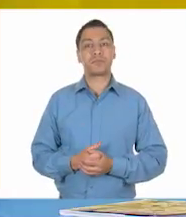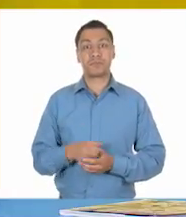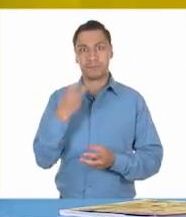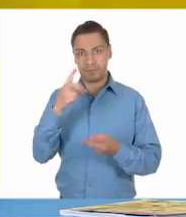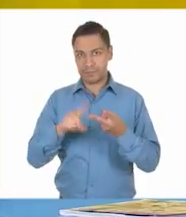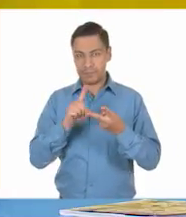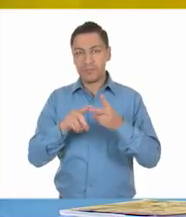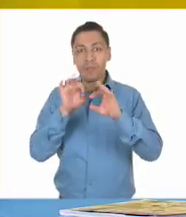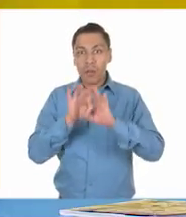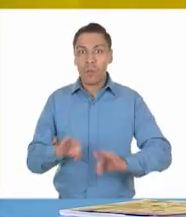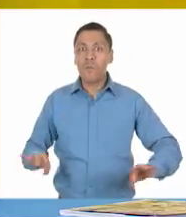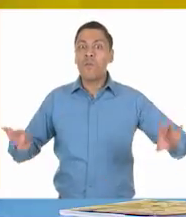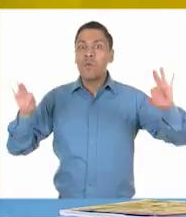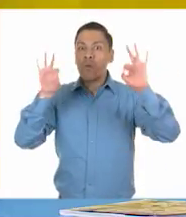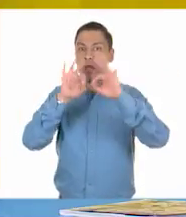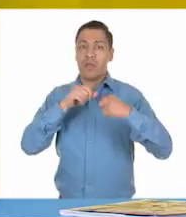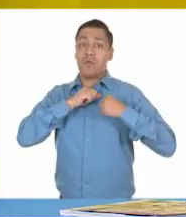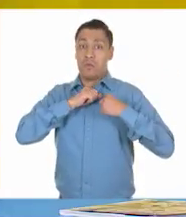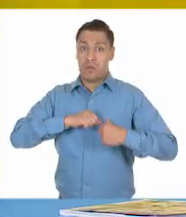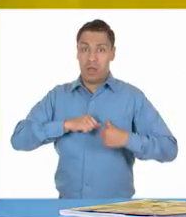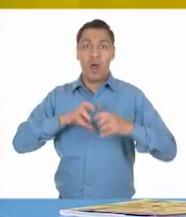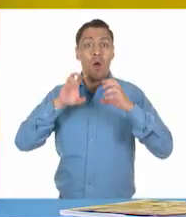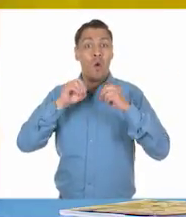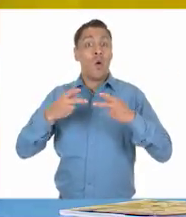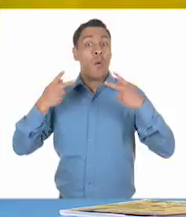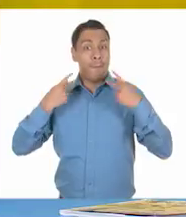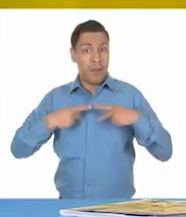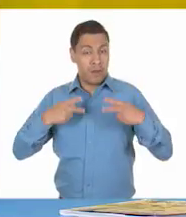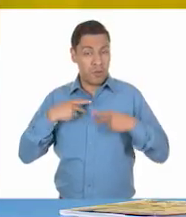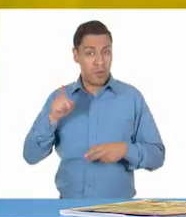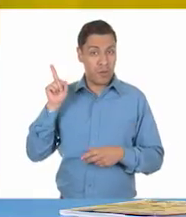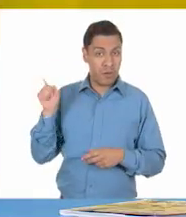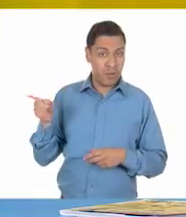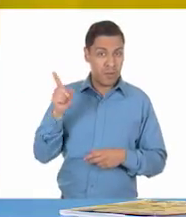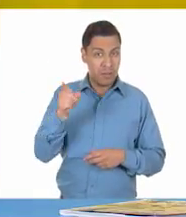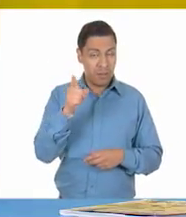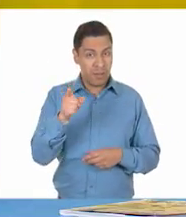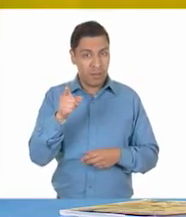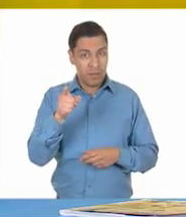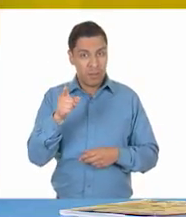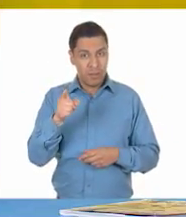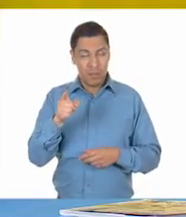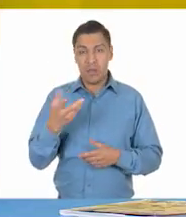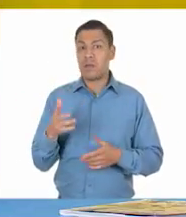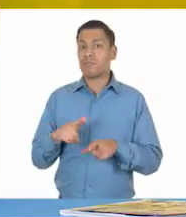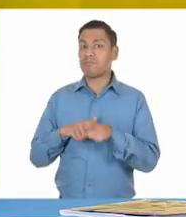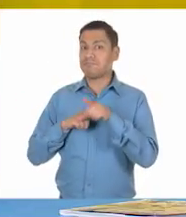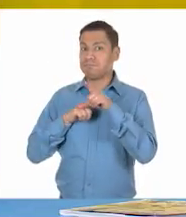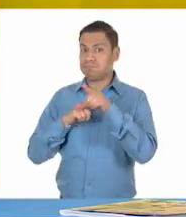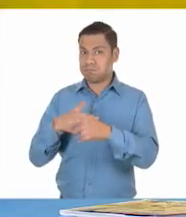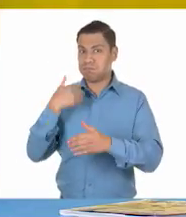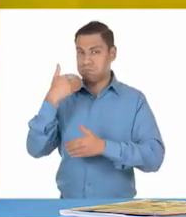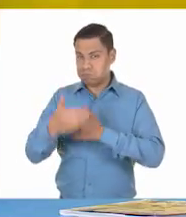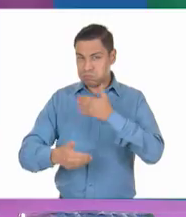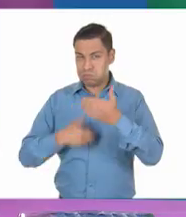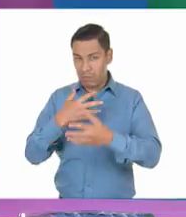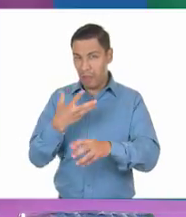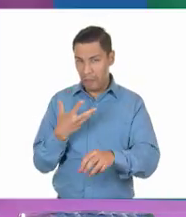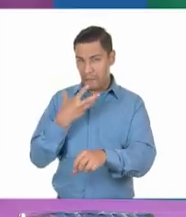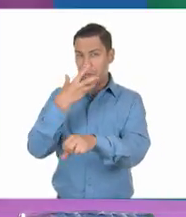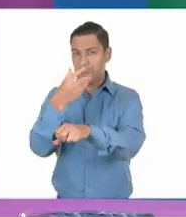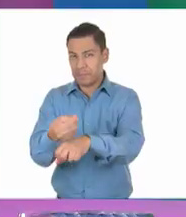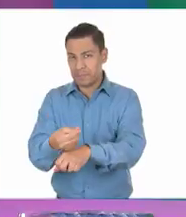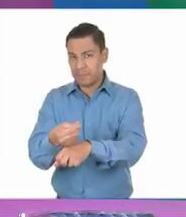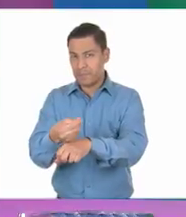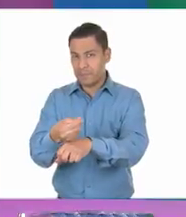tercera persona o autoridad sea, ¿qué será? Del proceso de resolución del conflicto. Ahí nos falta una